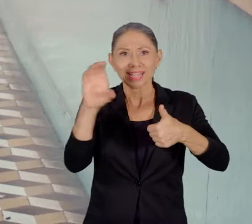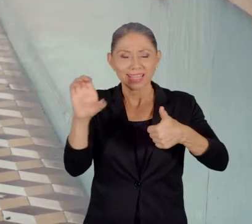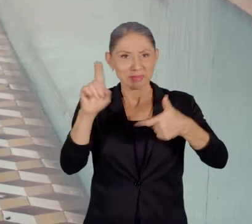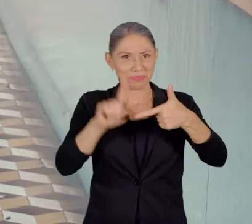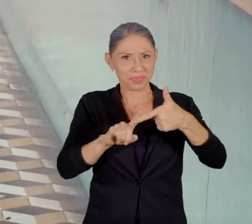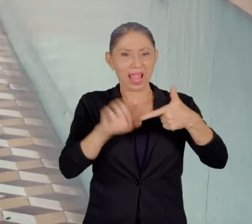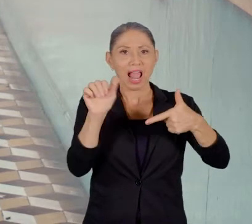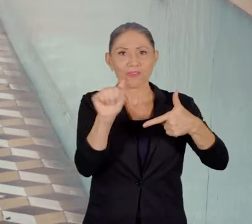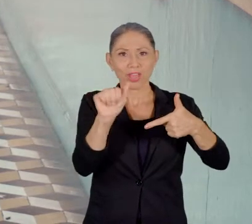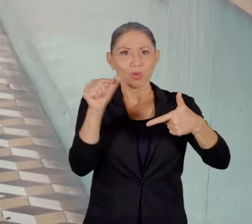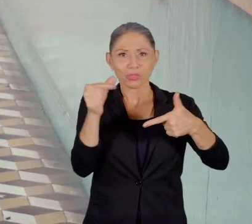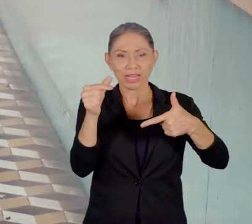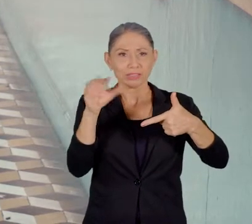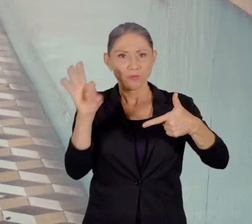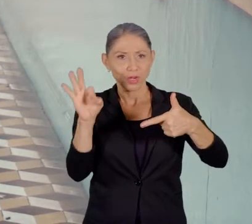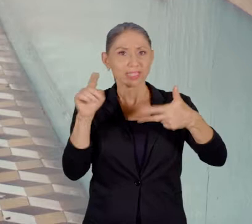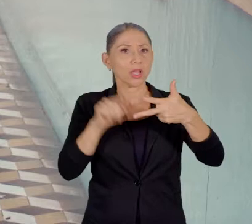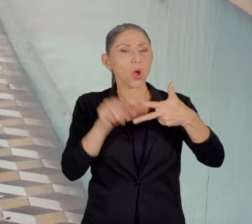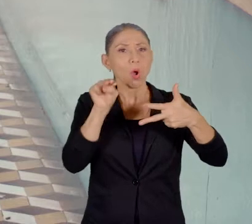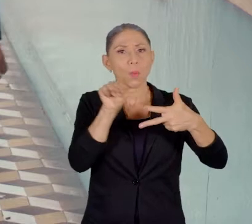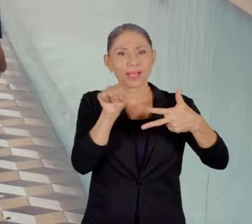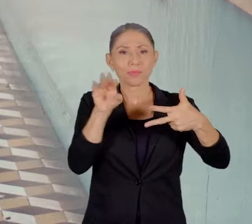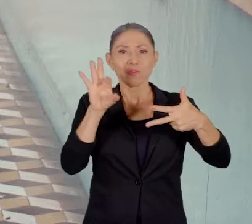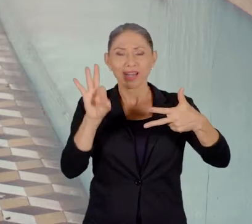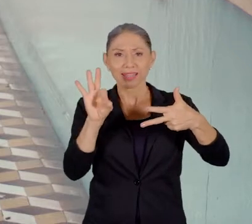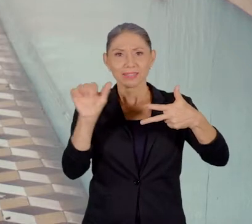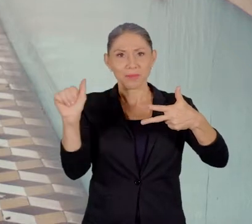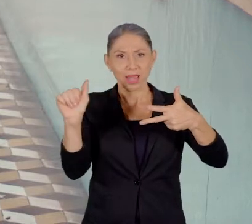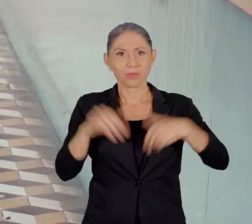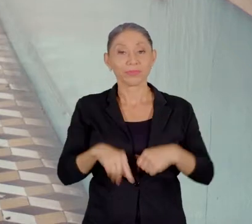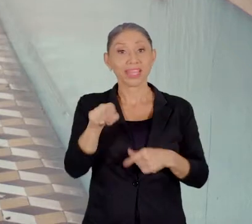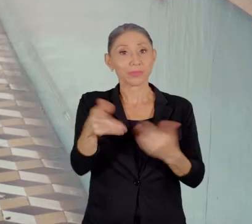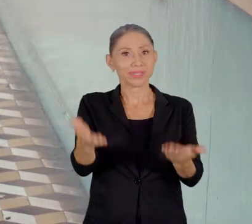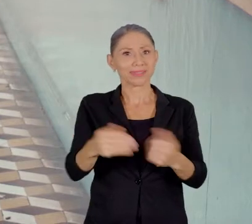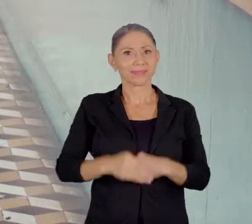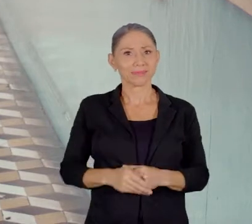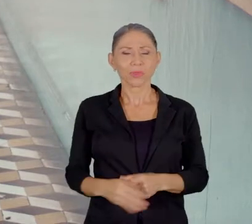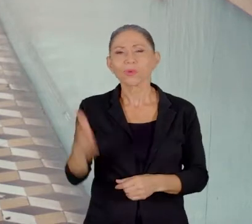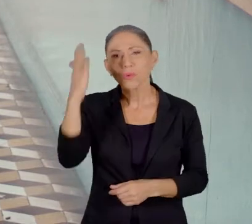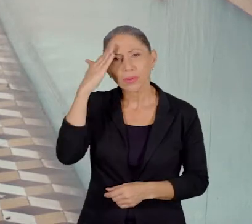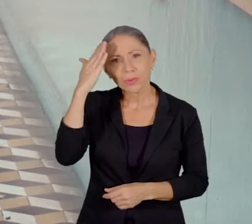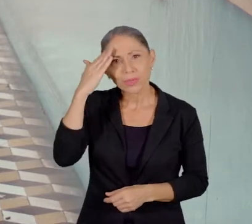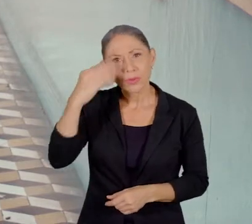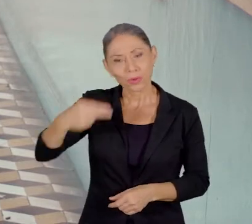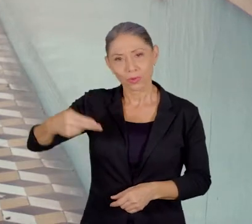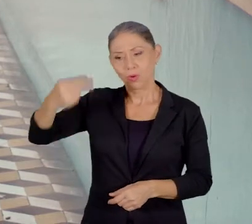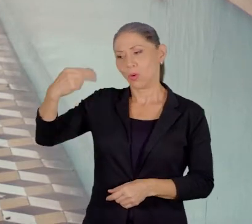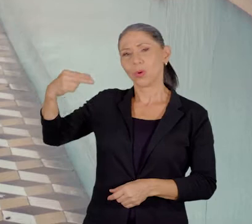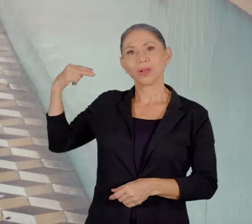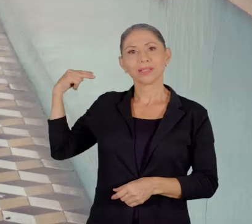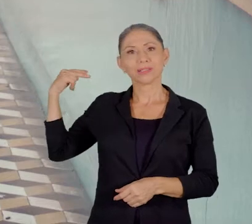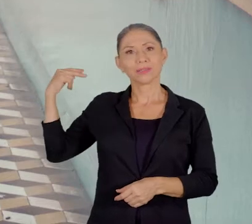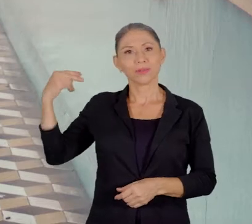Cartín? ¿Alfredo González Flores? ¿O Máximo Fernández Alvarado? Esto es Un